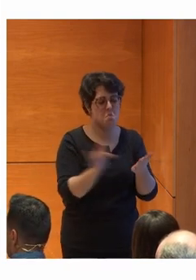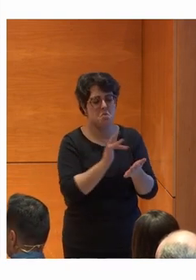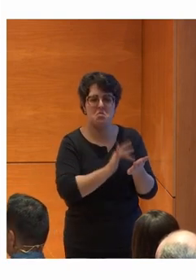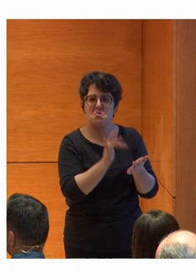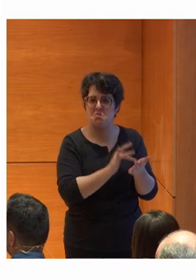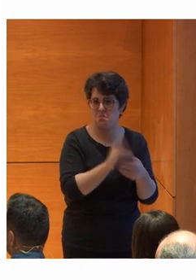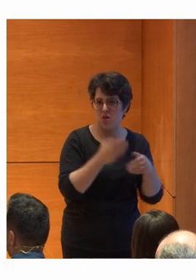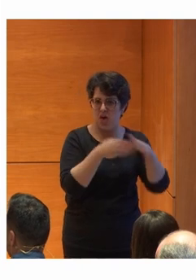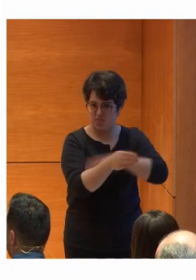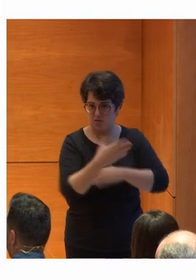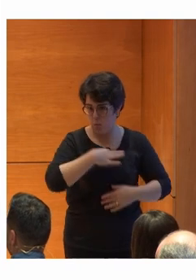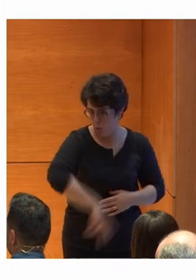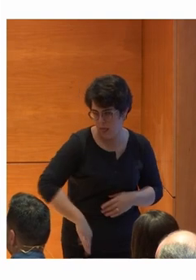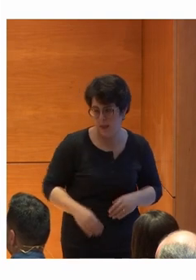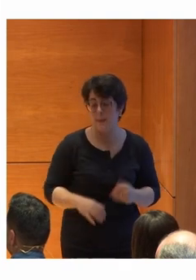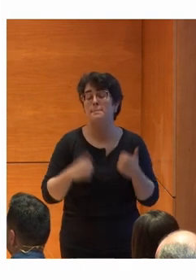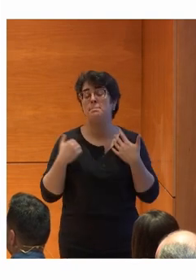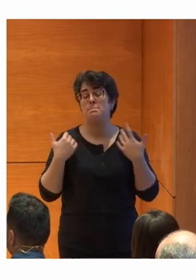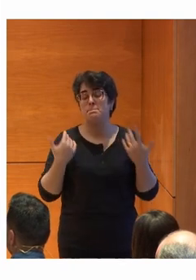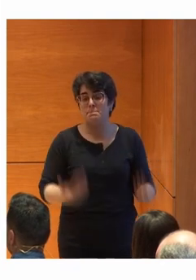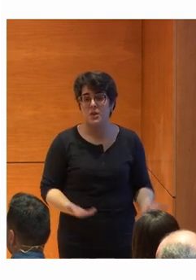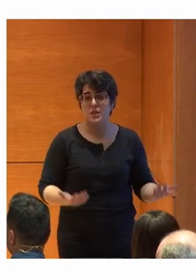acceder Entonces bueno